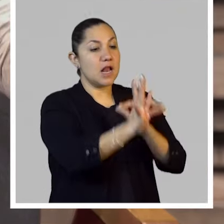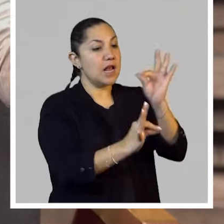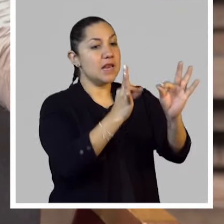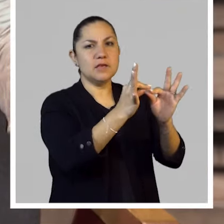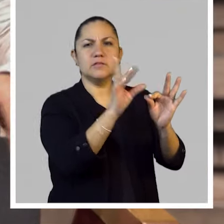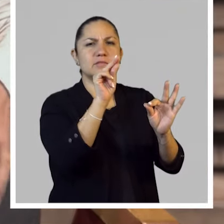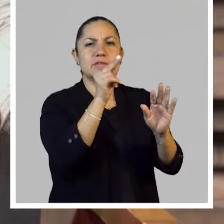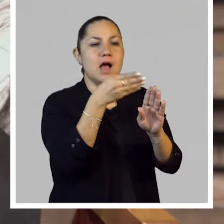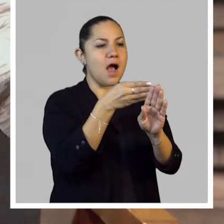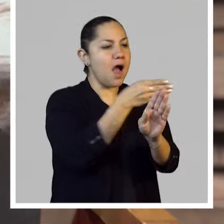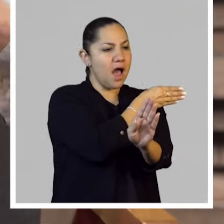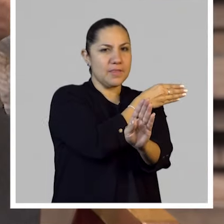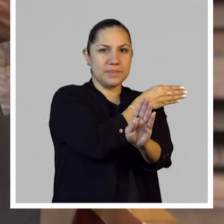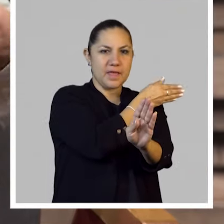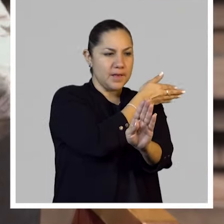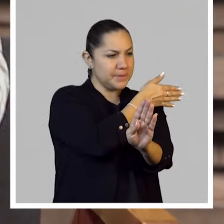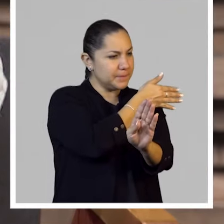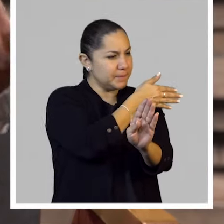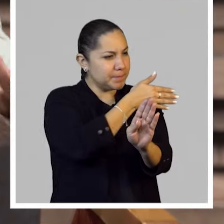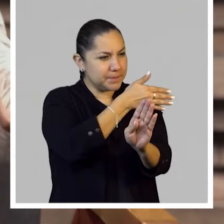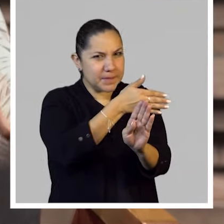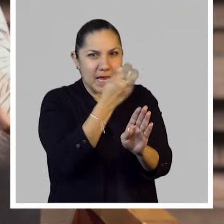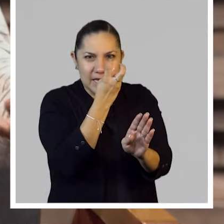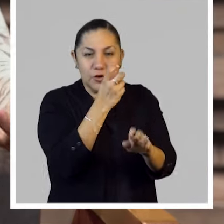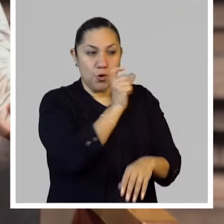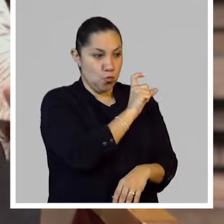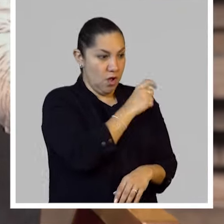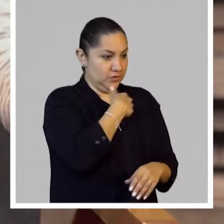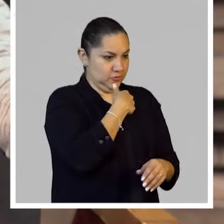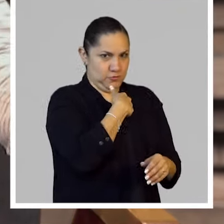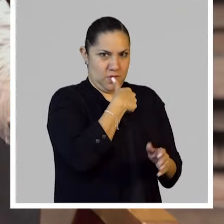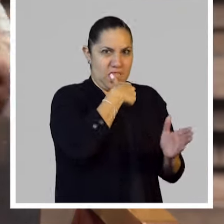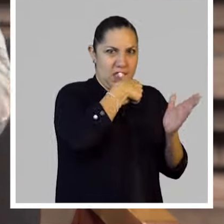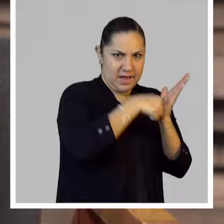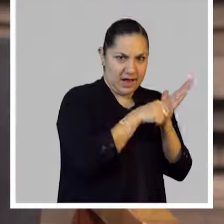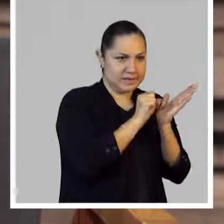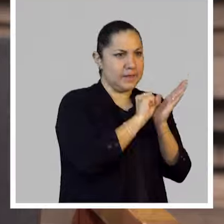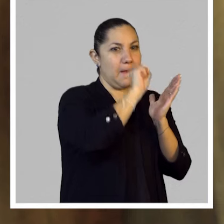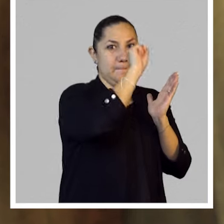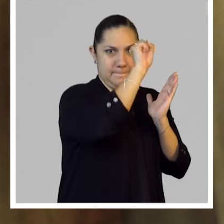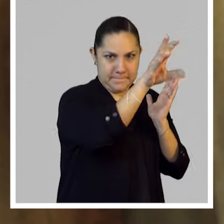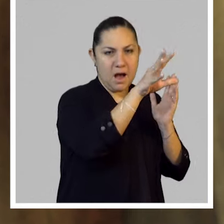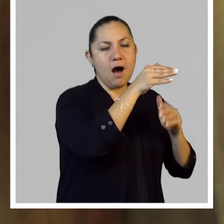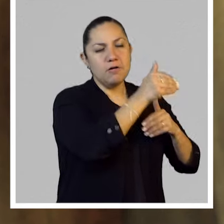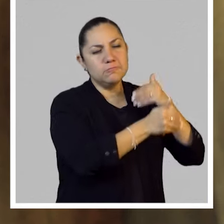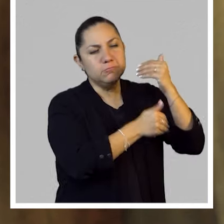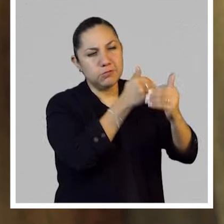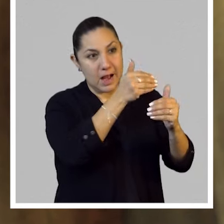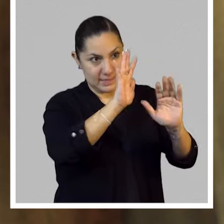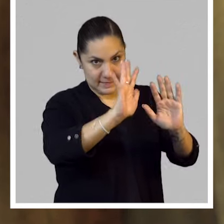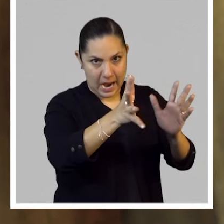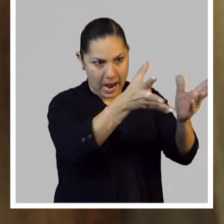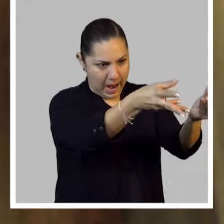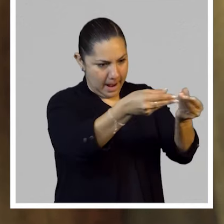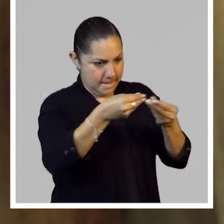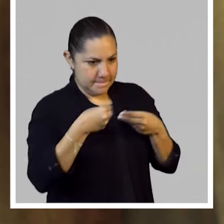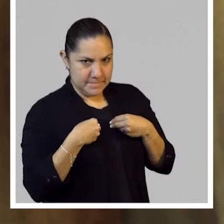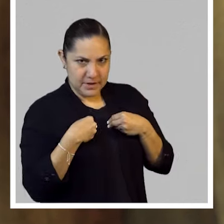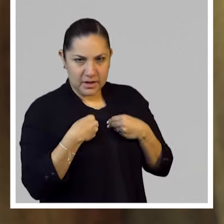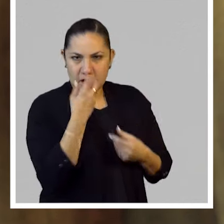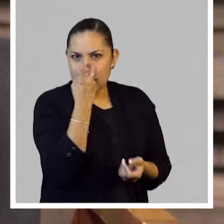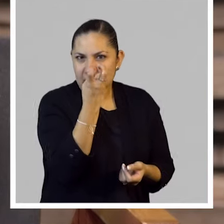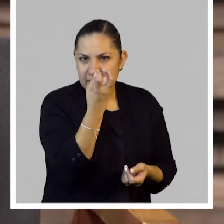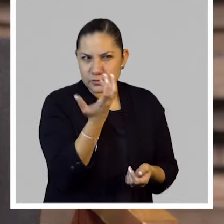que pasaba antes, ¿no? Desde la decisión de enviar la carta hasta su llegada a su destino. Entonces eso nos